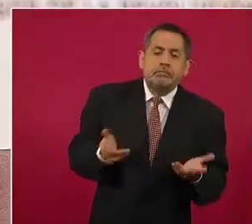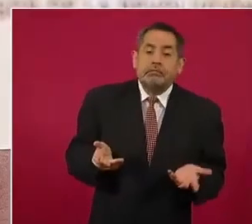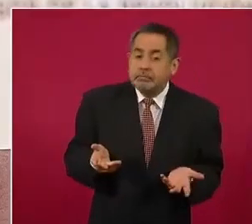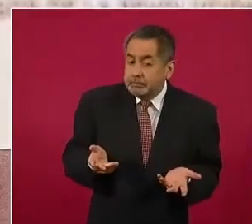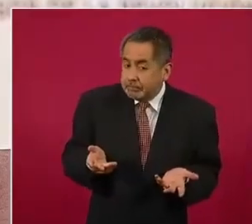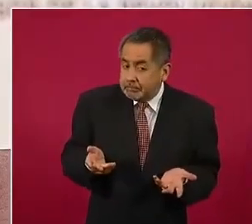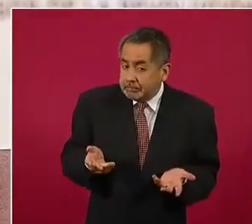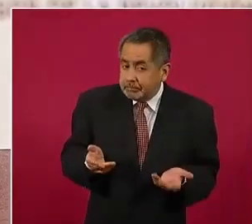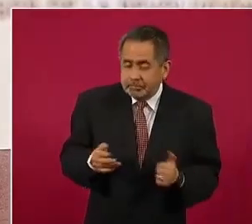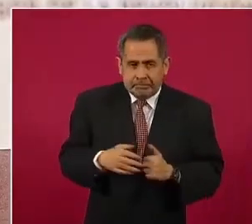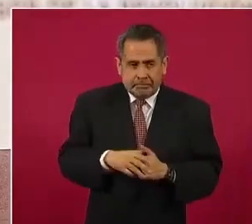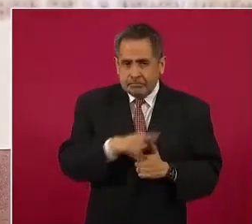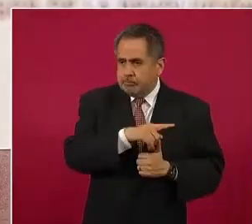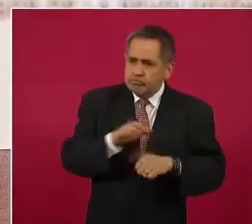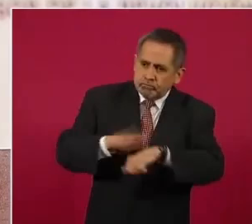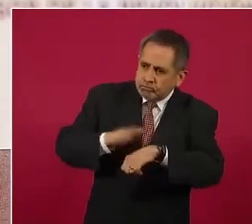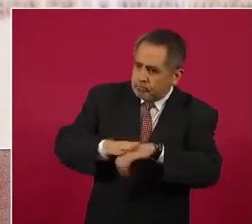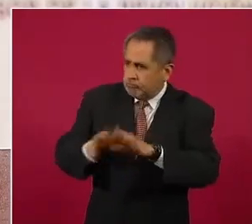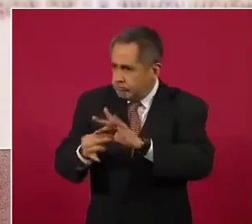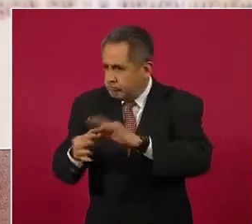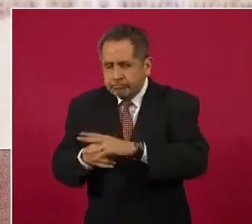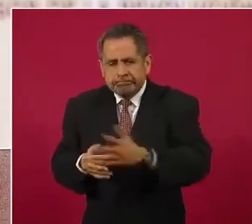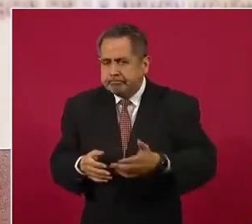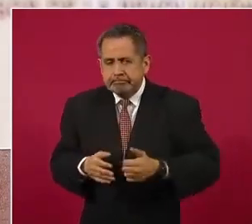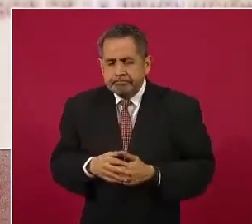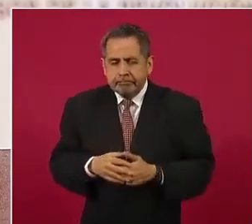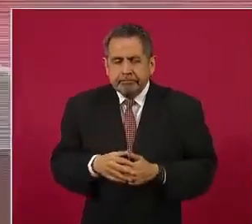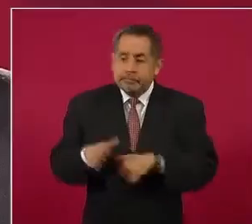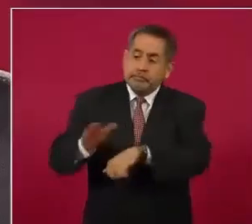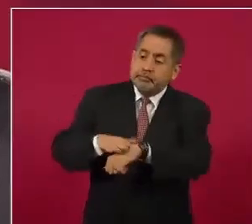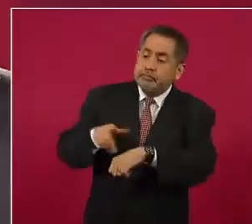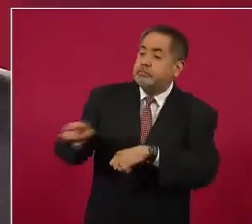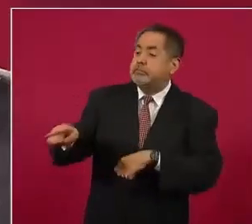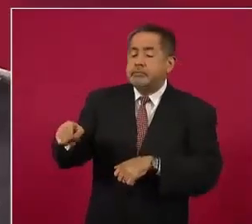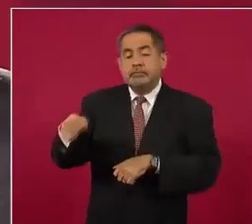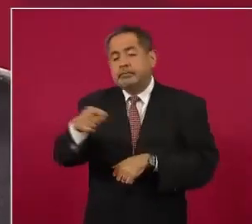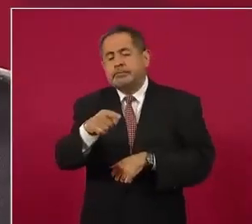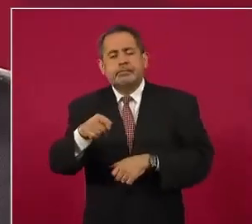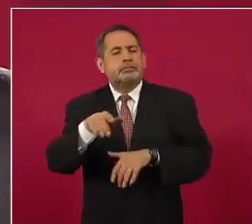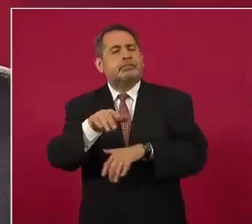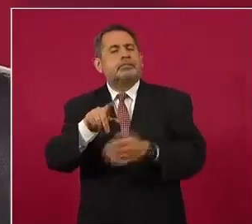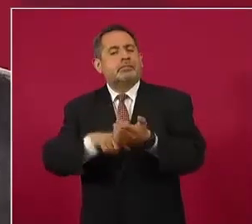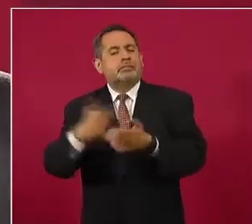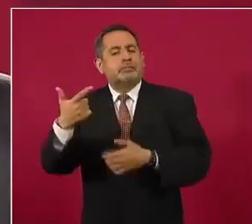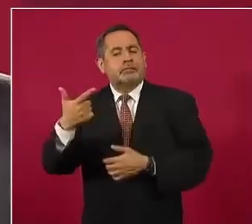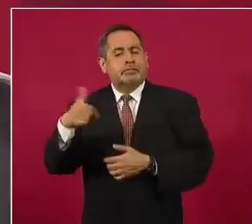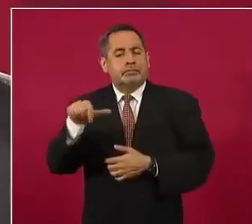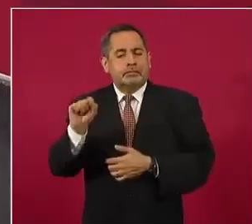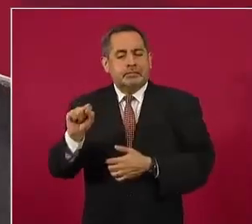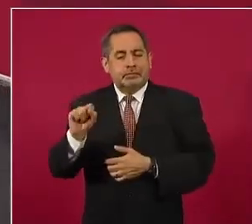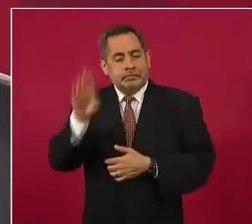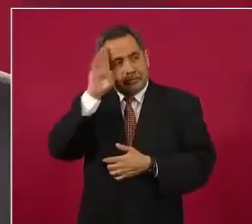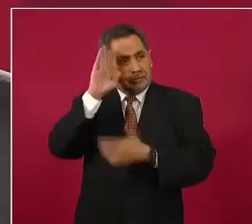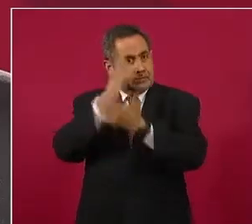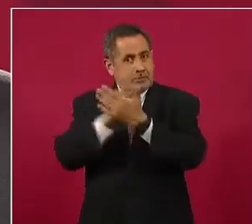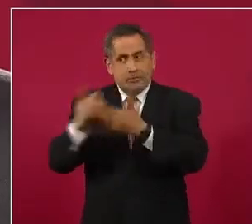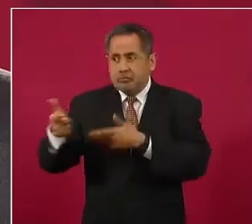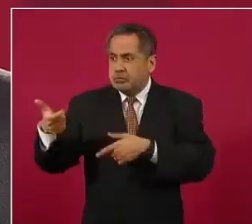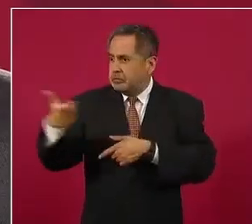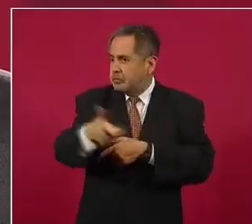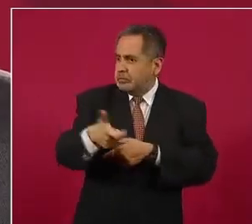lo de la compra del gas de manera excesiva